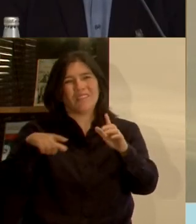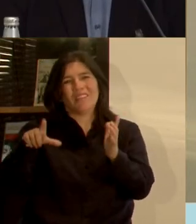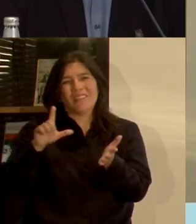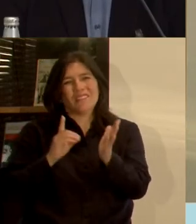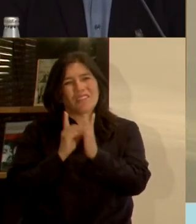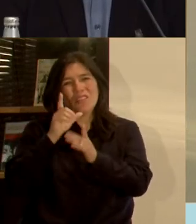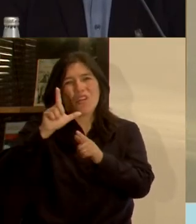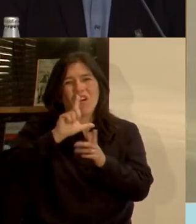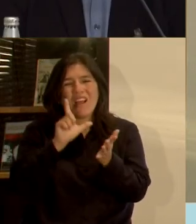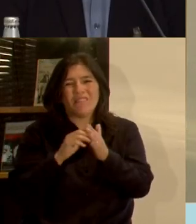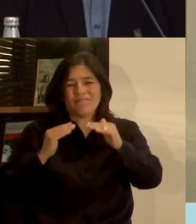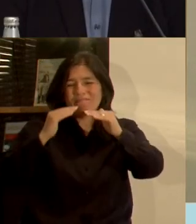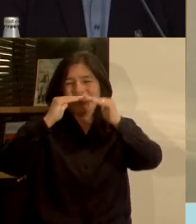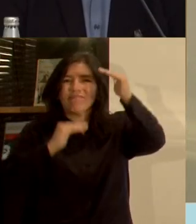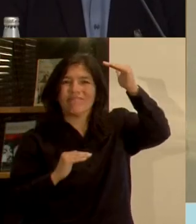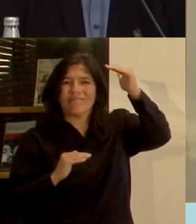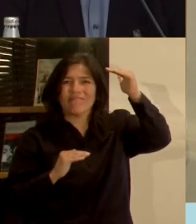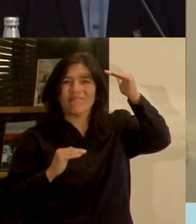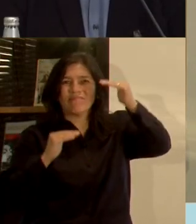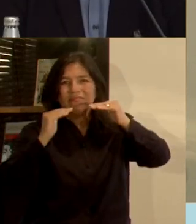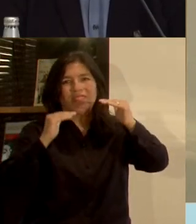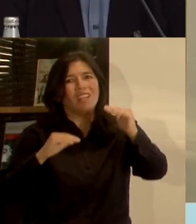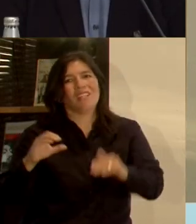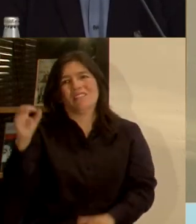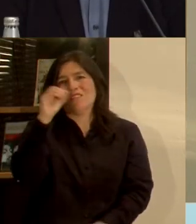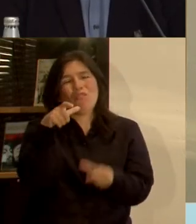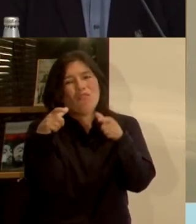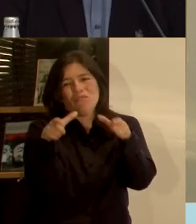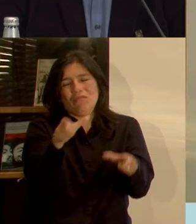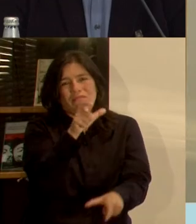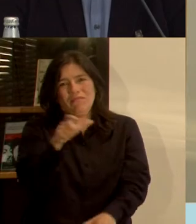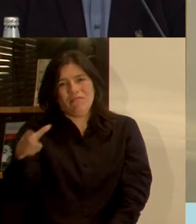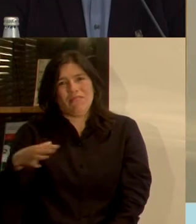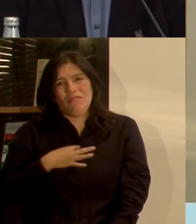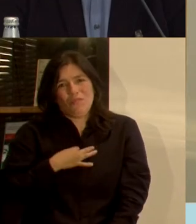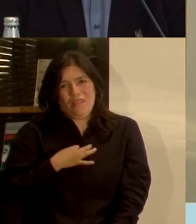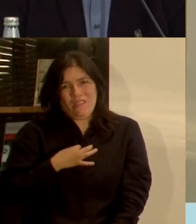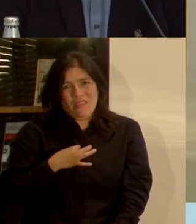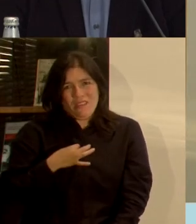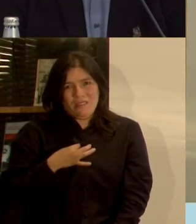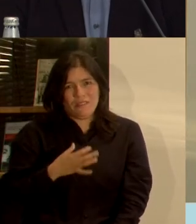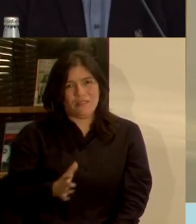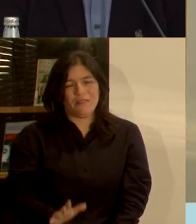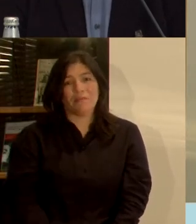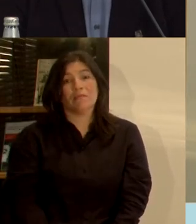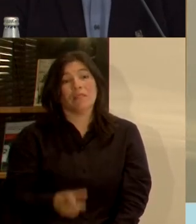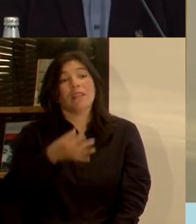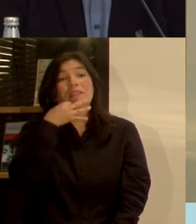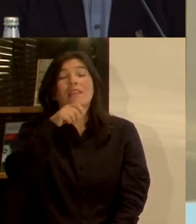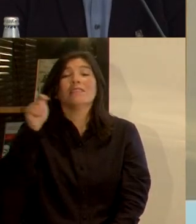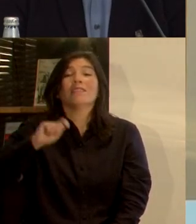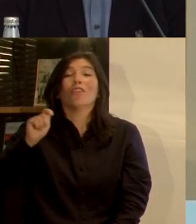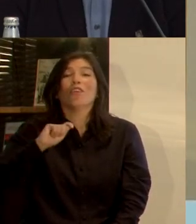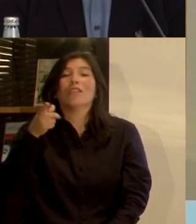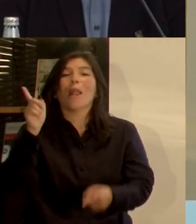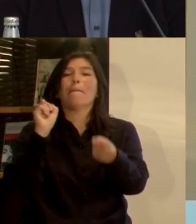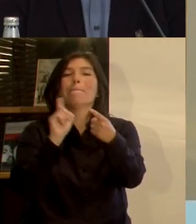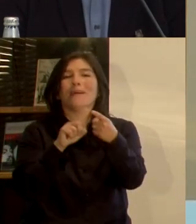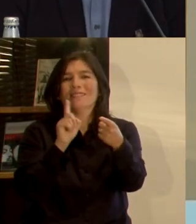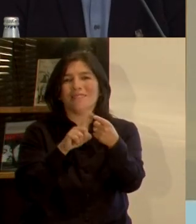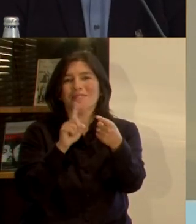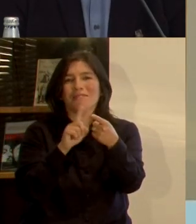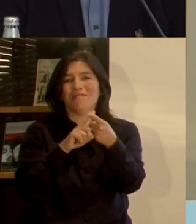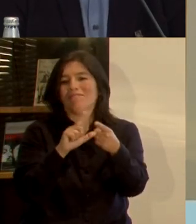desequilibrios intersectoriales y evidentemente cero control ciudadano que un poco a propósito de lo que decía el senador Horvath sobre la participación.